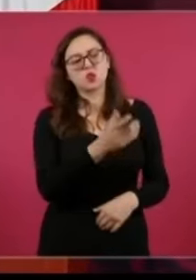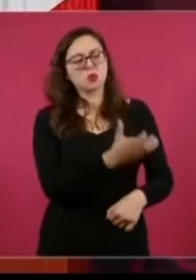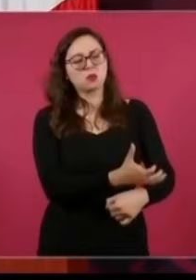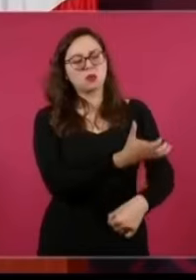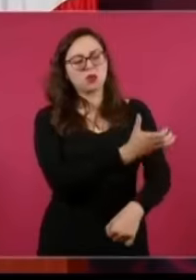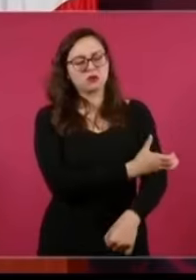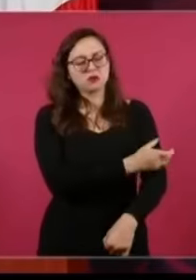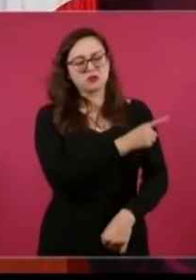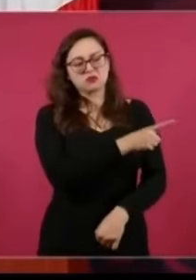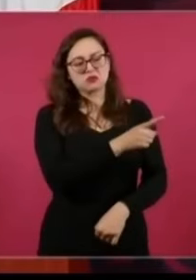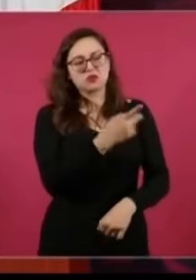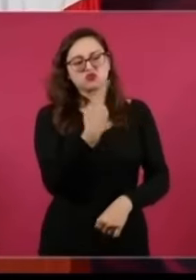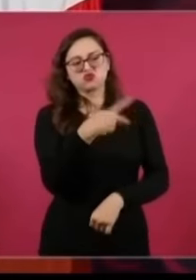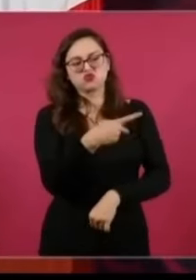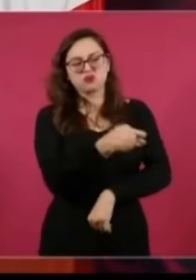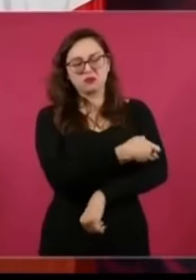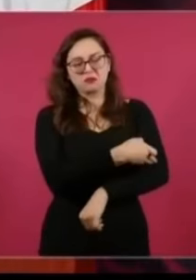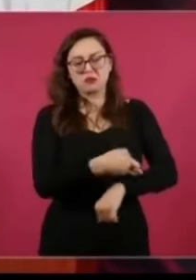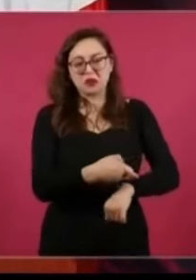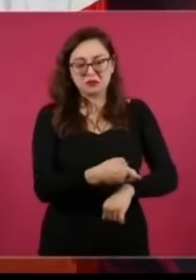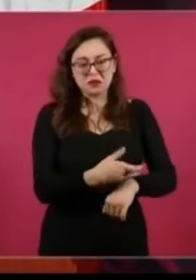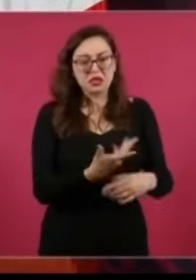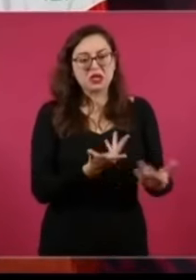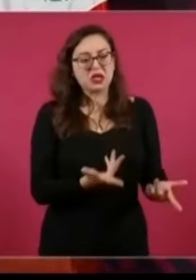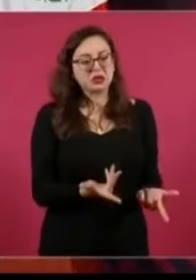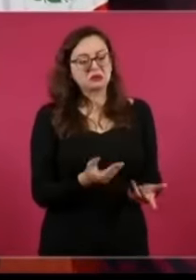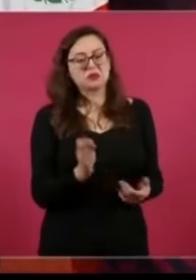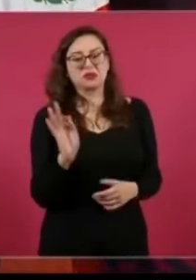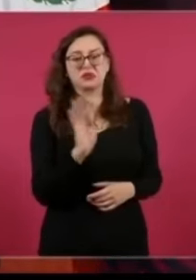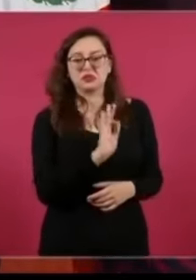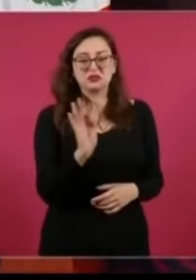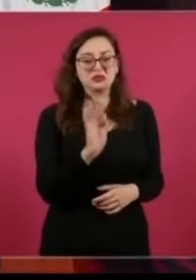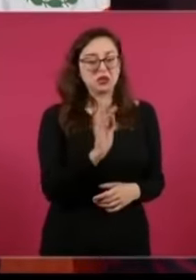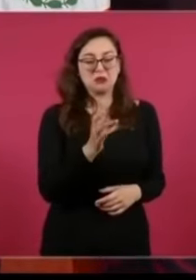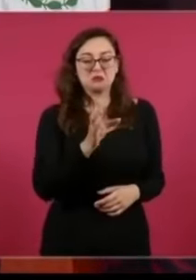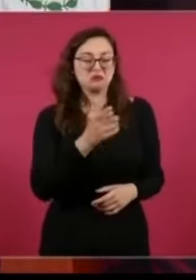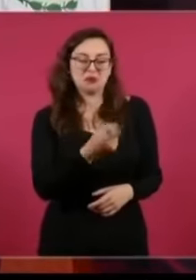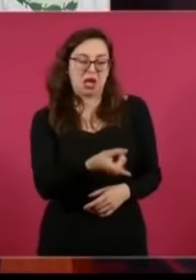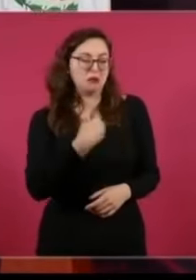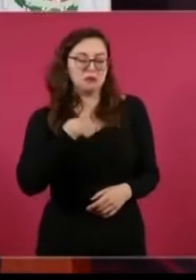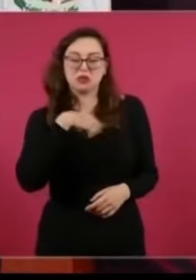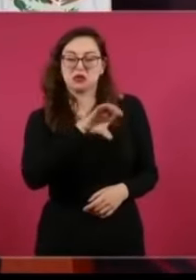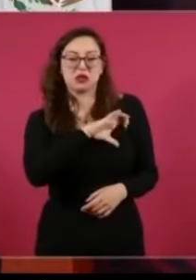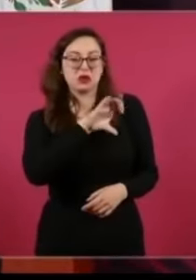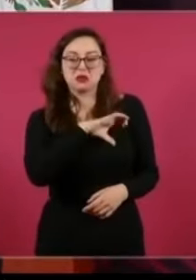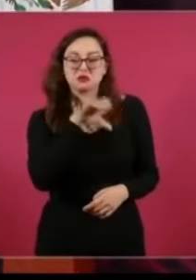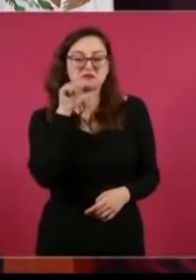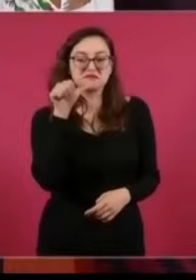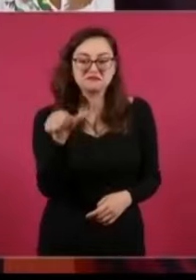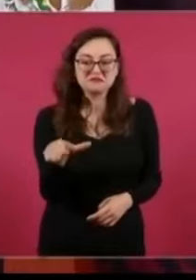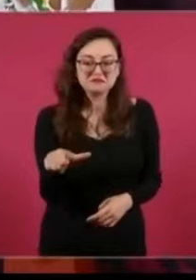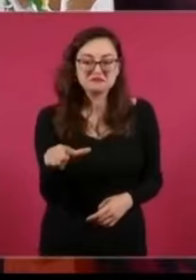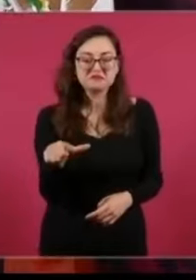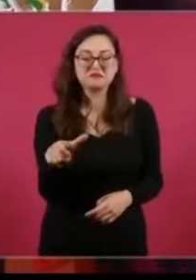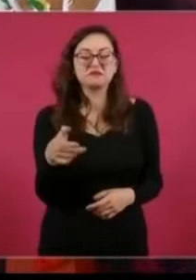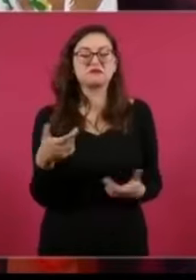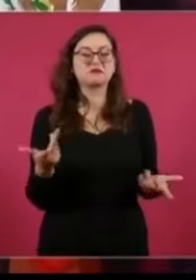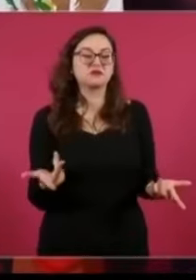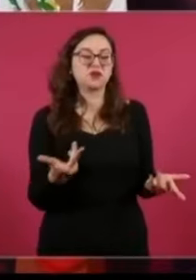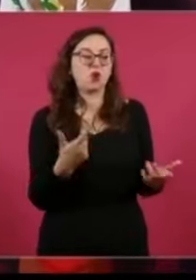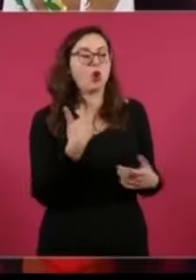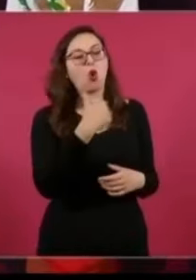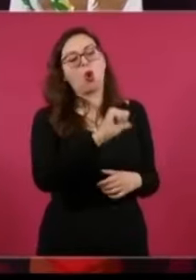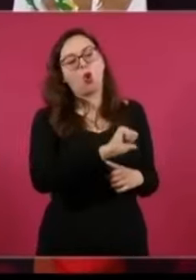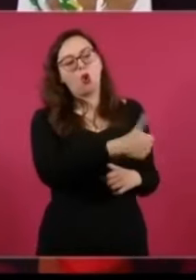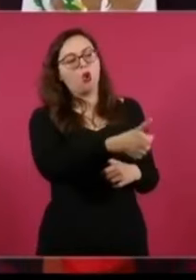organismos de oposición y ser una piedra en el zapato de la 4T, ¿qué opinas? Pues mira, una piedra en el zapato,